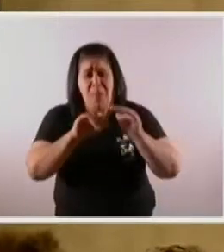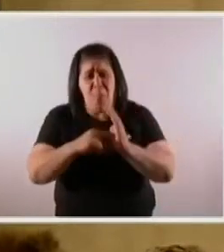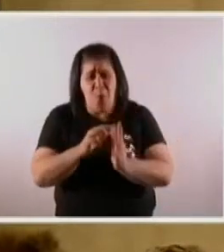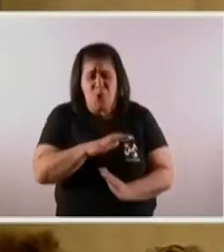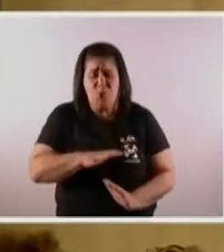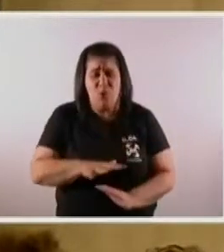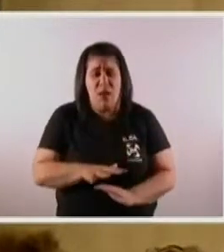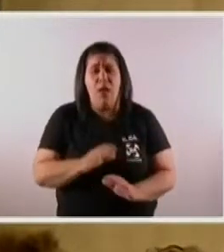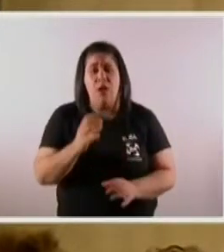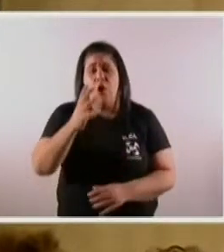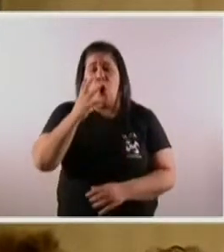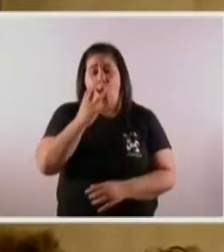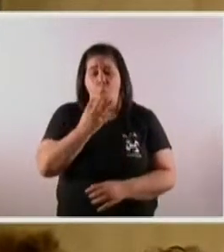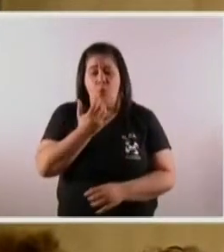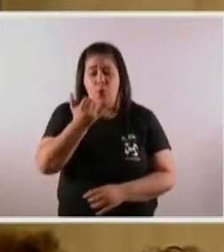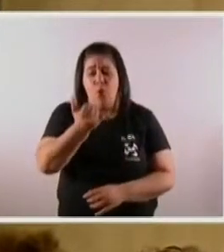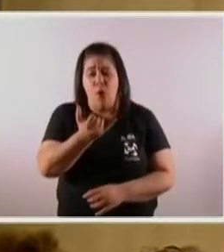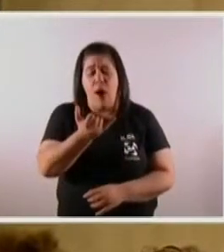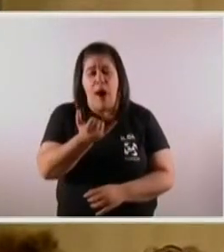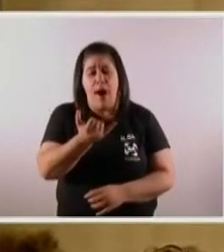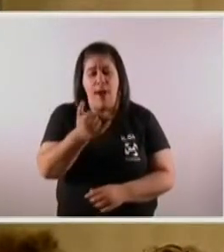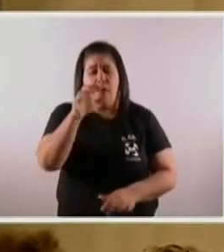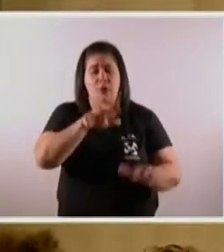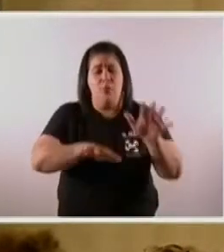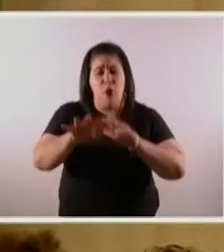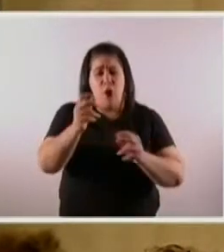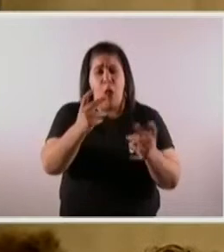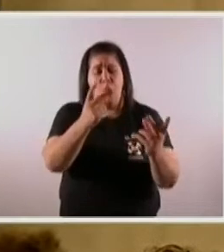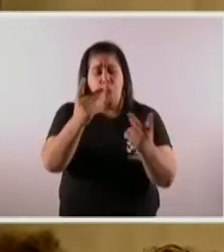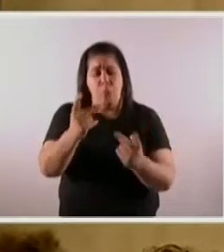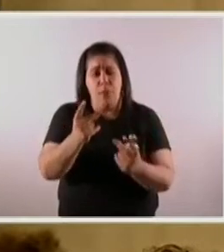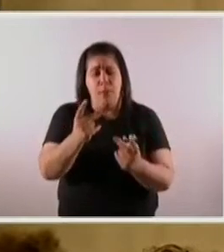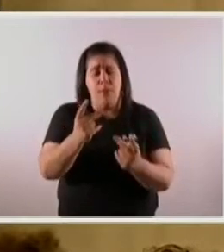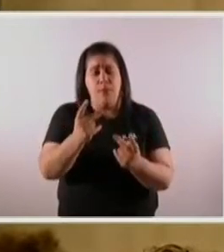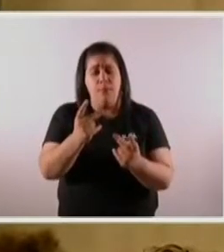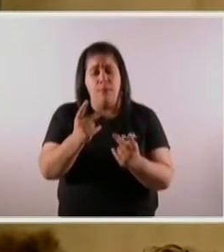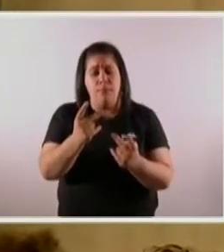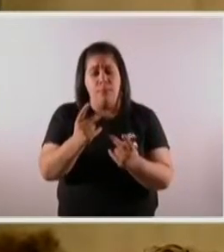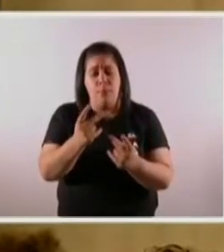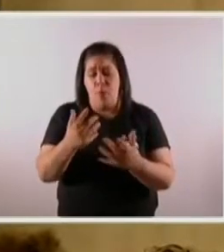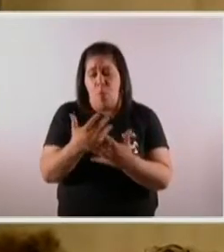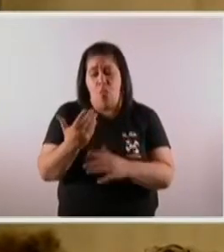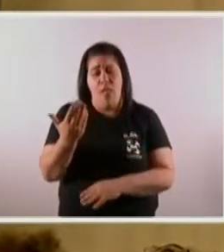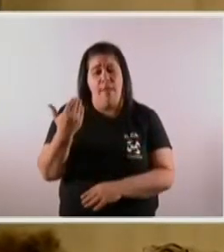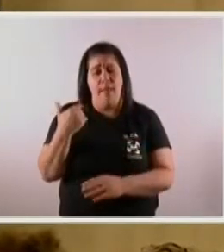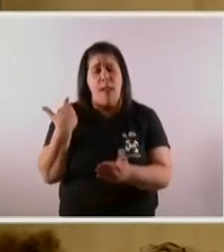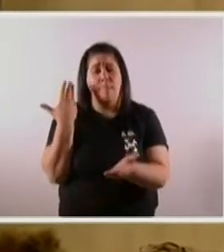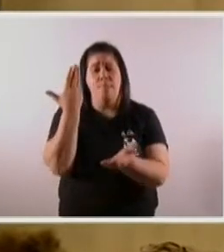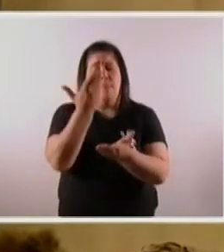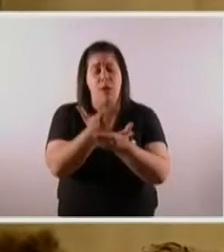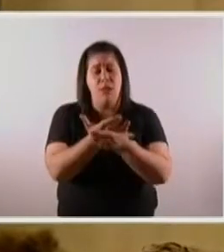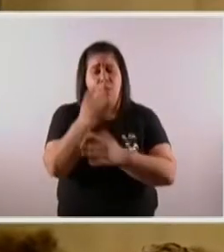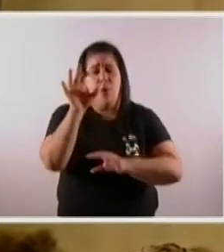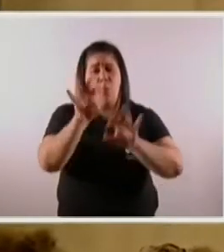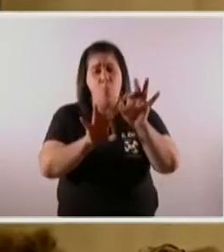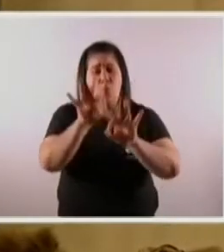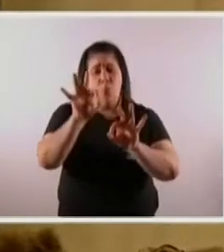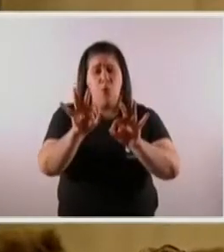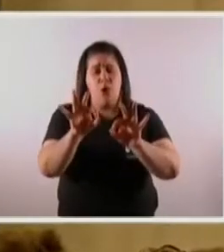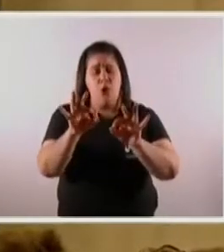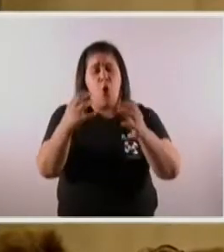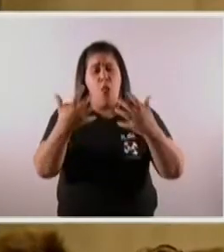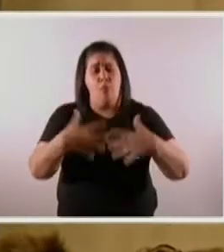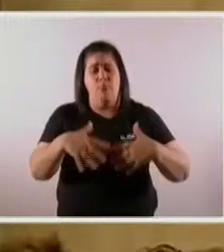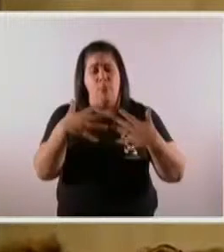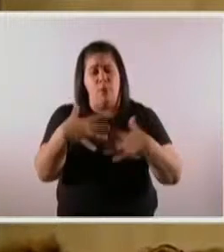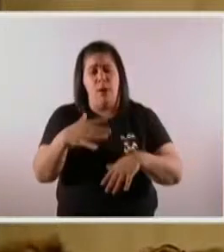Obviamente vamos a tener que reorganizar nuestras cuentas públicas. Hace unos días, presentamos un presupuesto de contingencia que